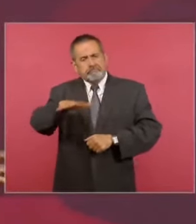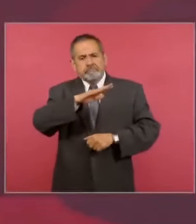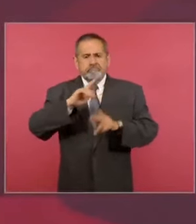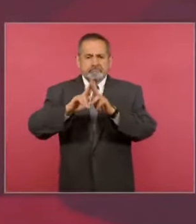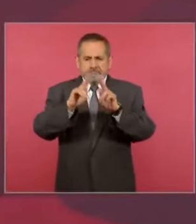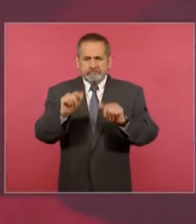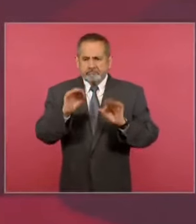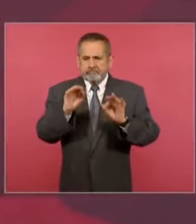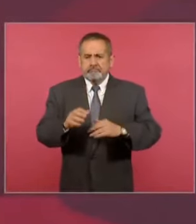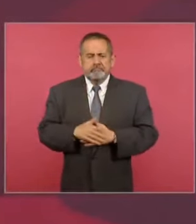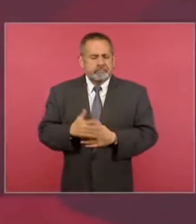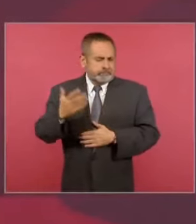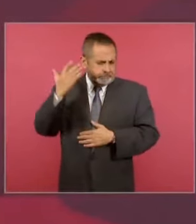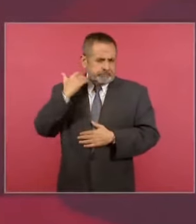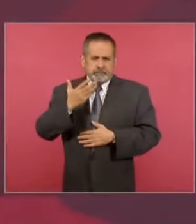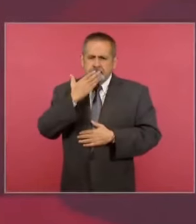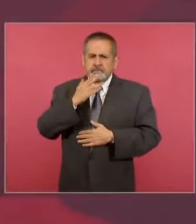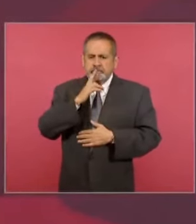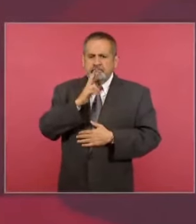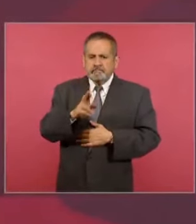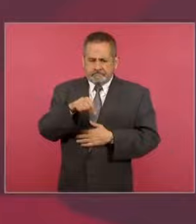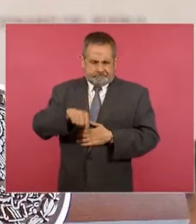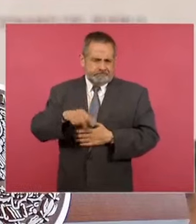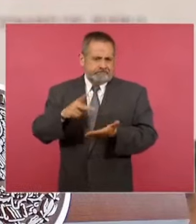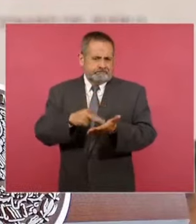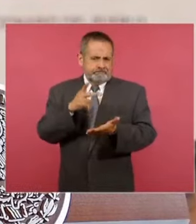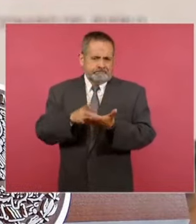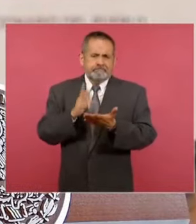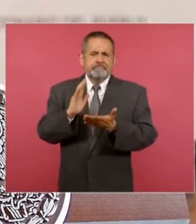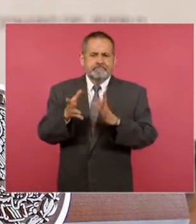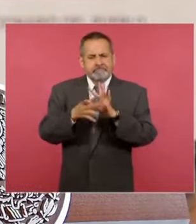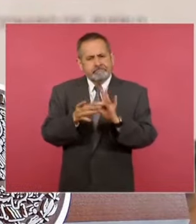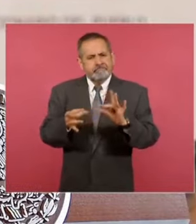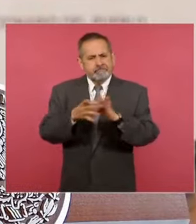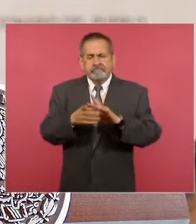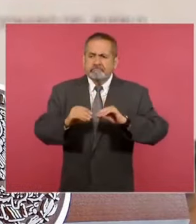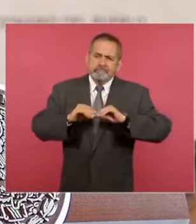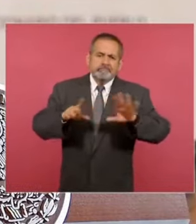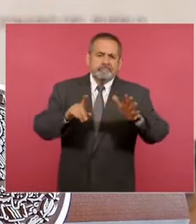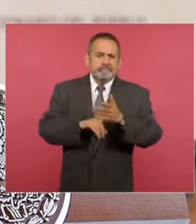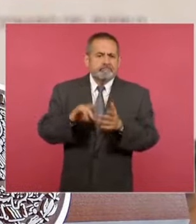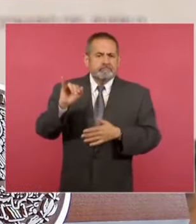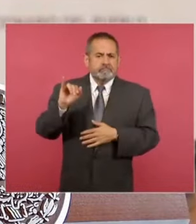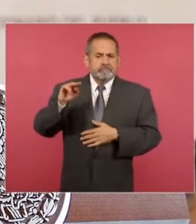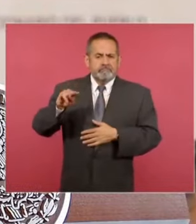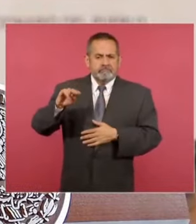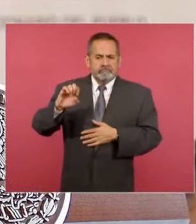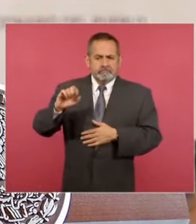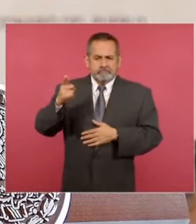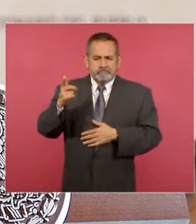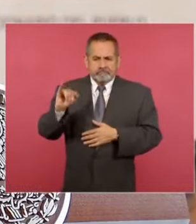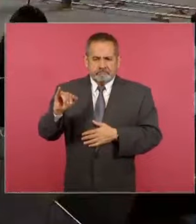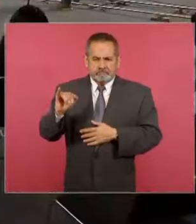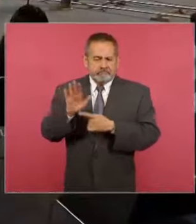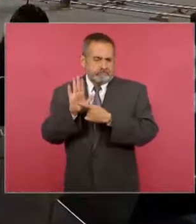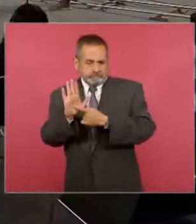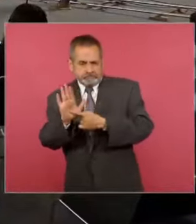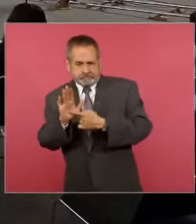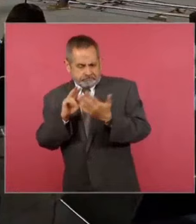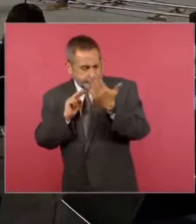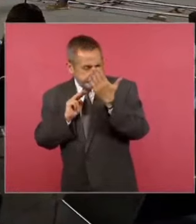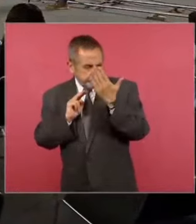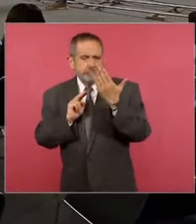resultados. Ya hemos hablado aquí de cómo los datos del Inegi nos han podido mostrar